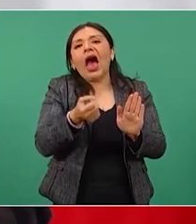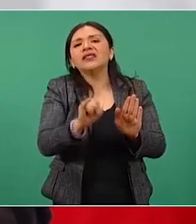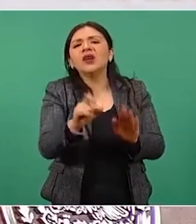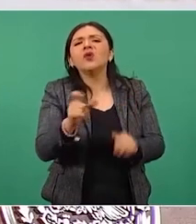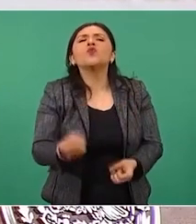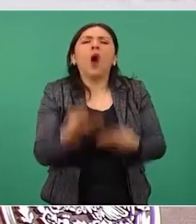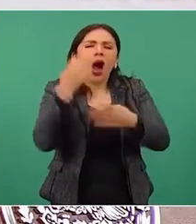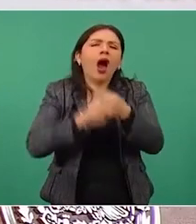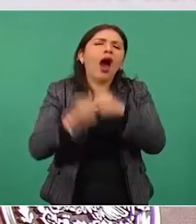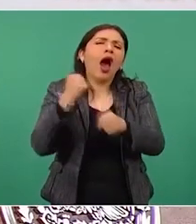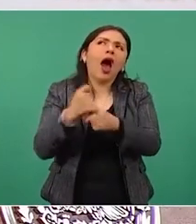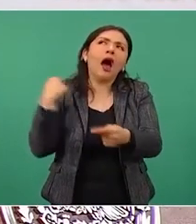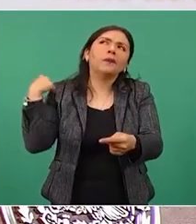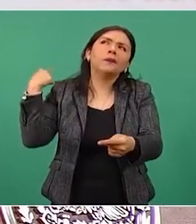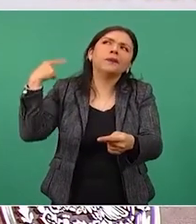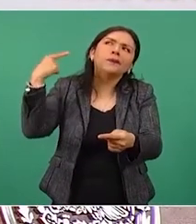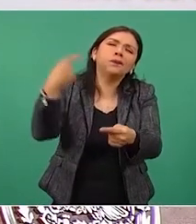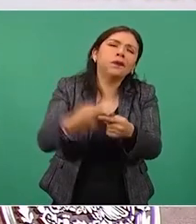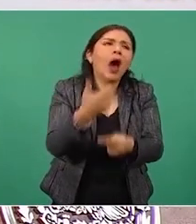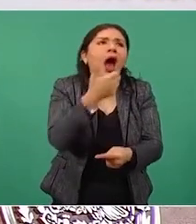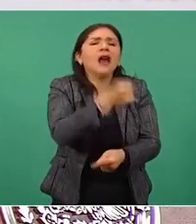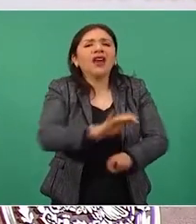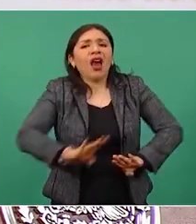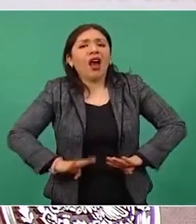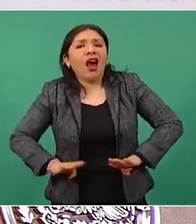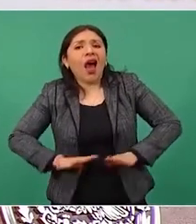mucho tiempo todos estos personajes.